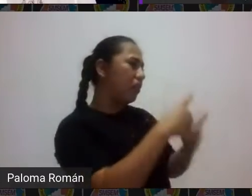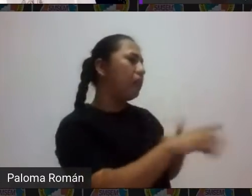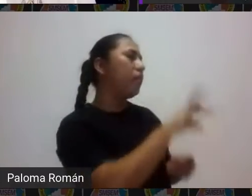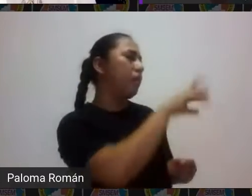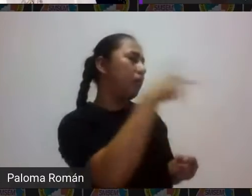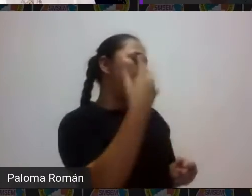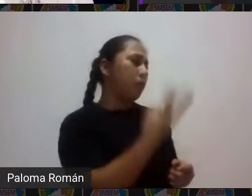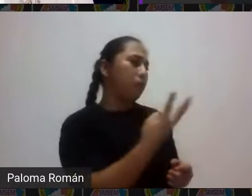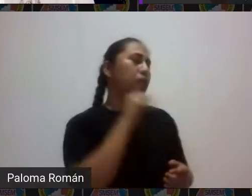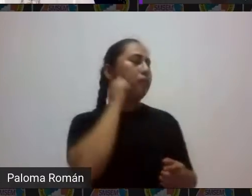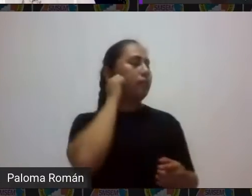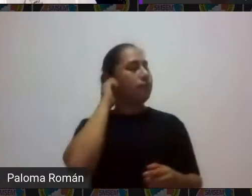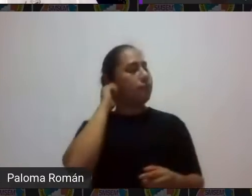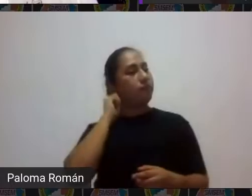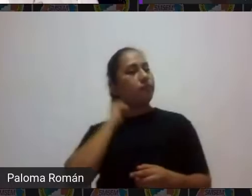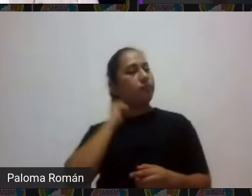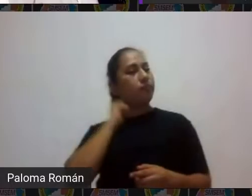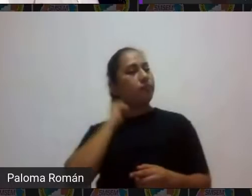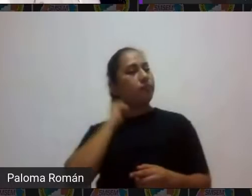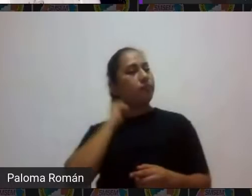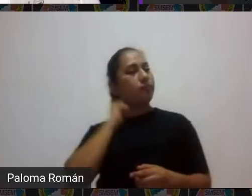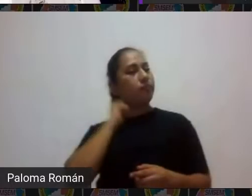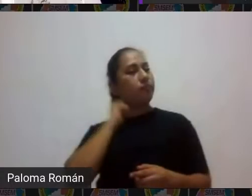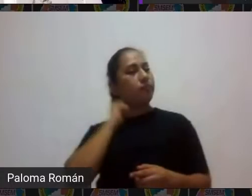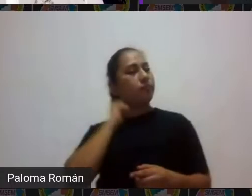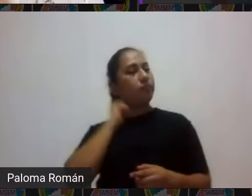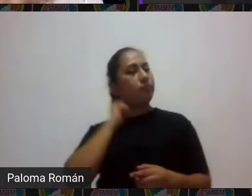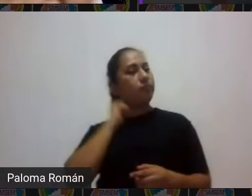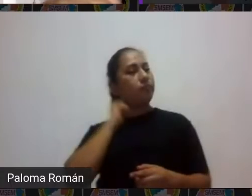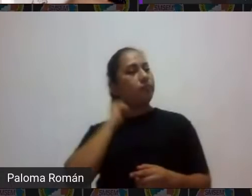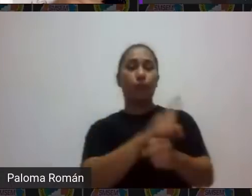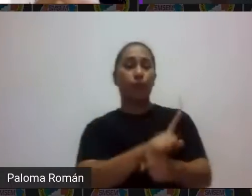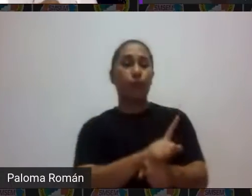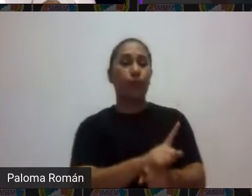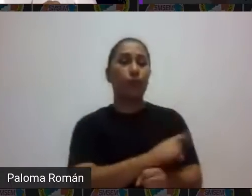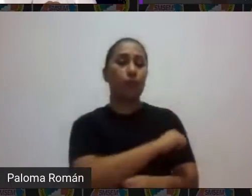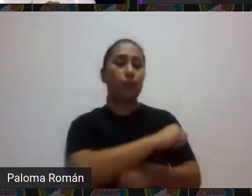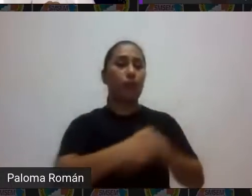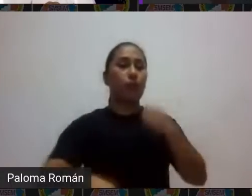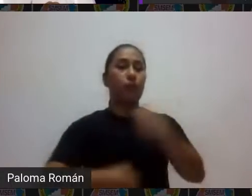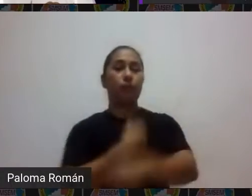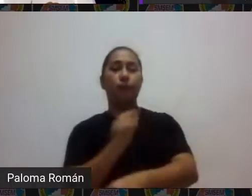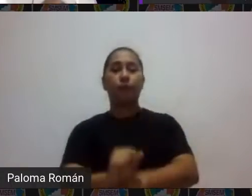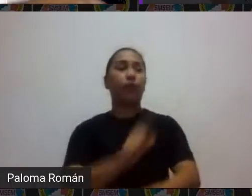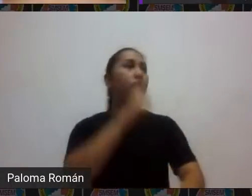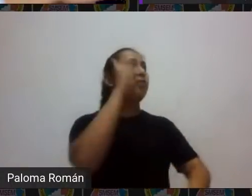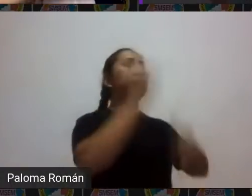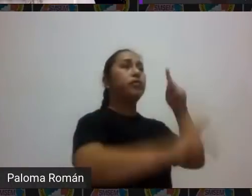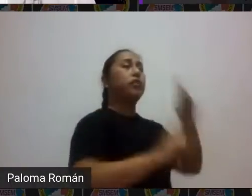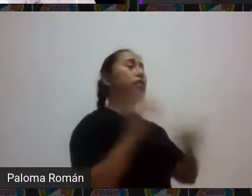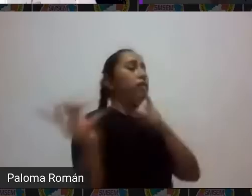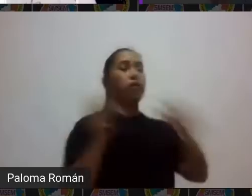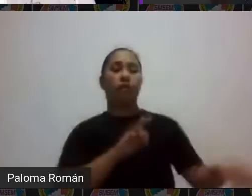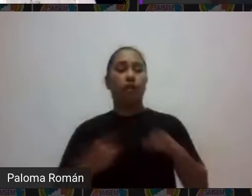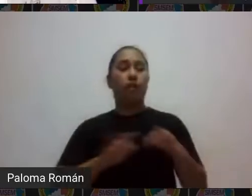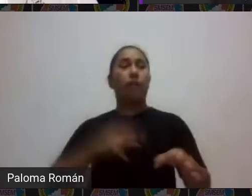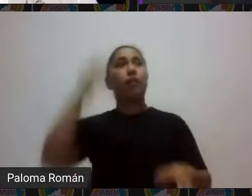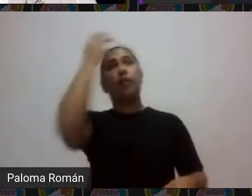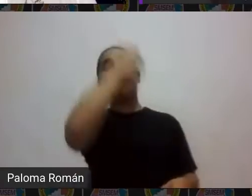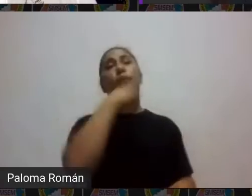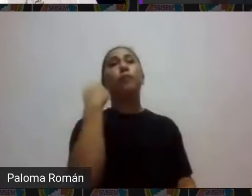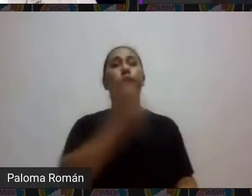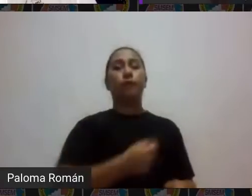la verdadera injusticia social no es aplicar un instrumento de evaluación estándar